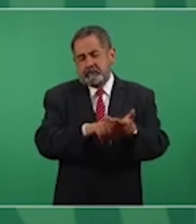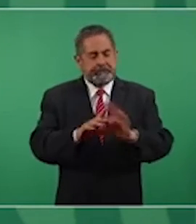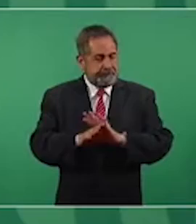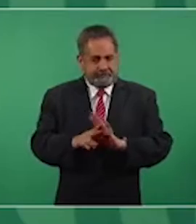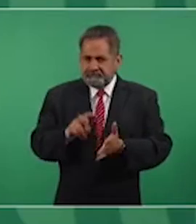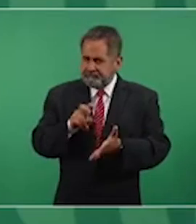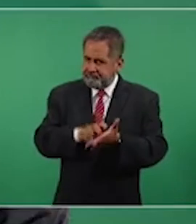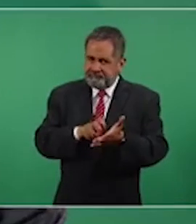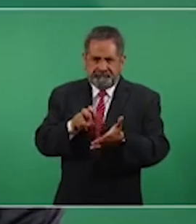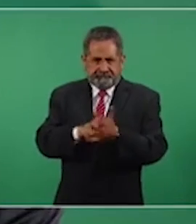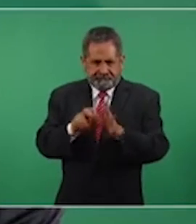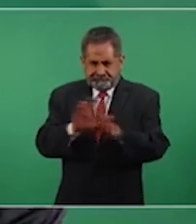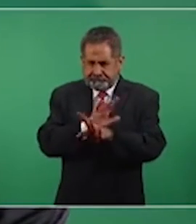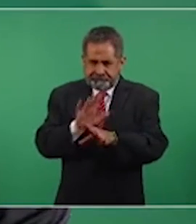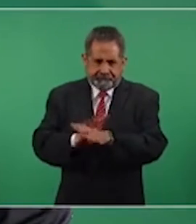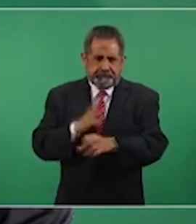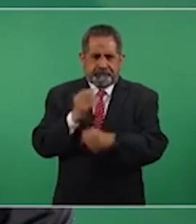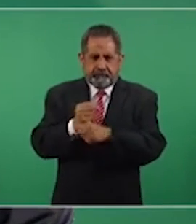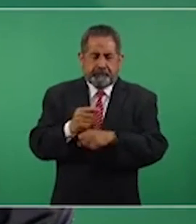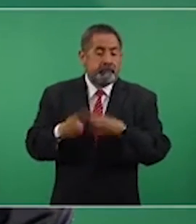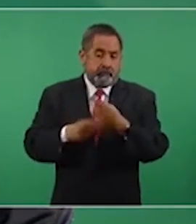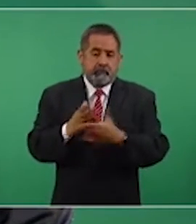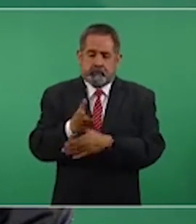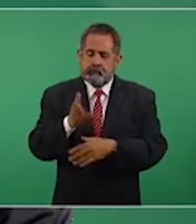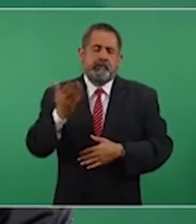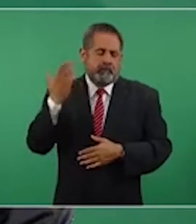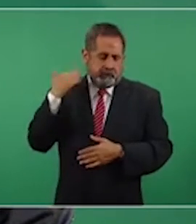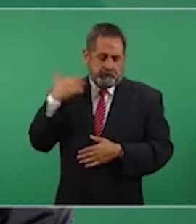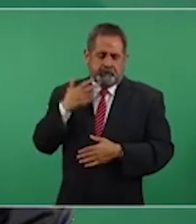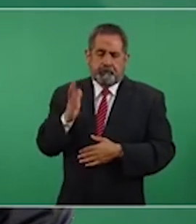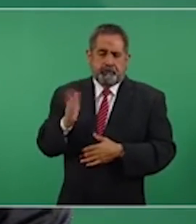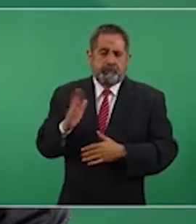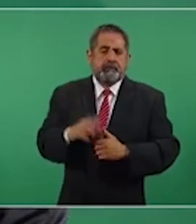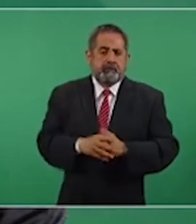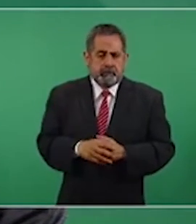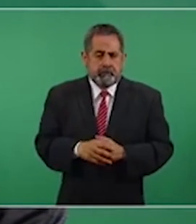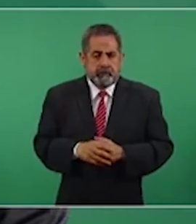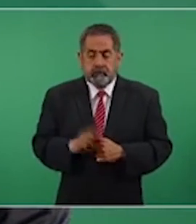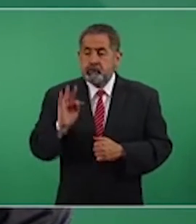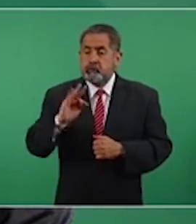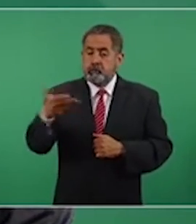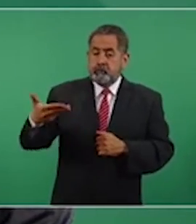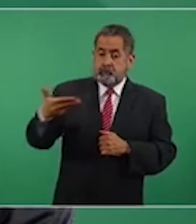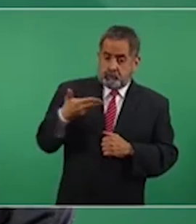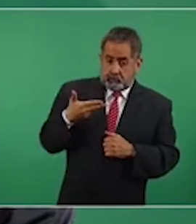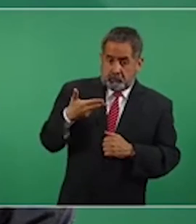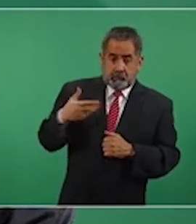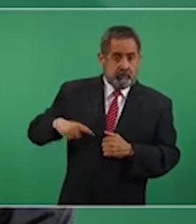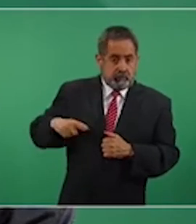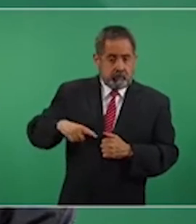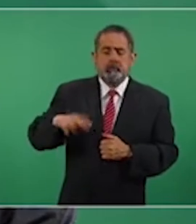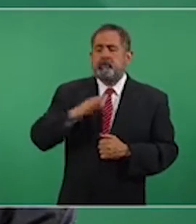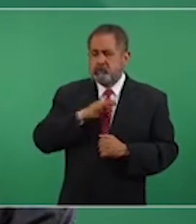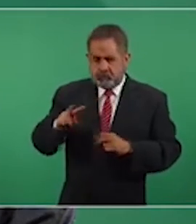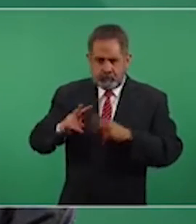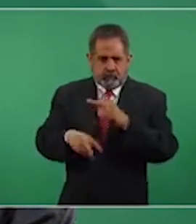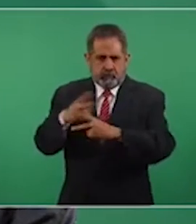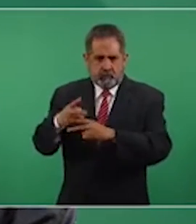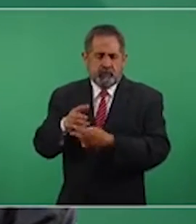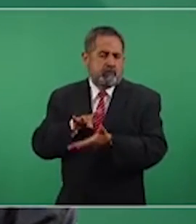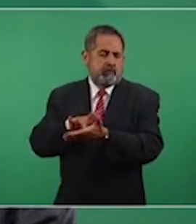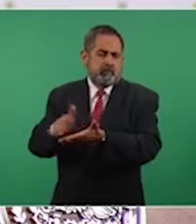que intervenir, sí lo solicitan los gobiernos estatales.